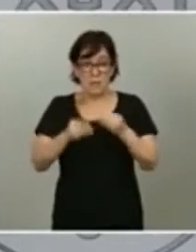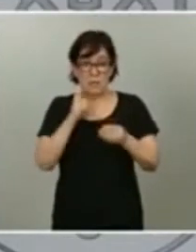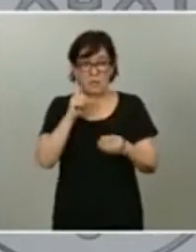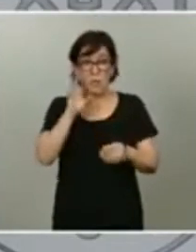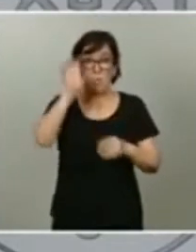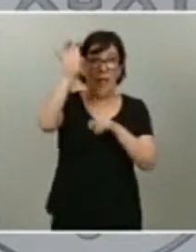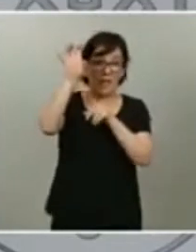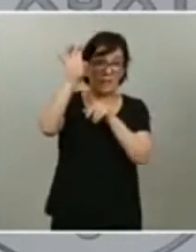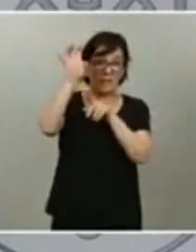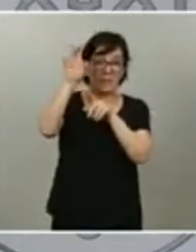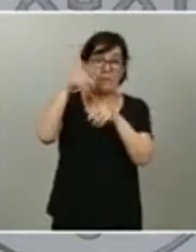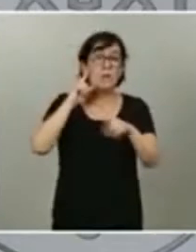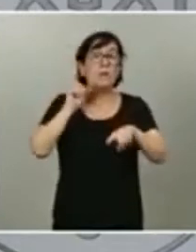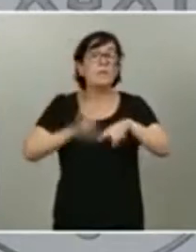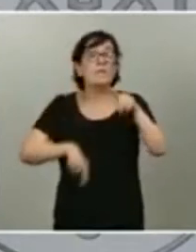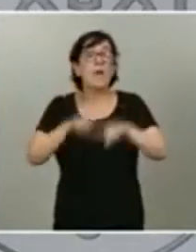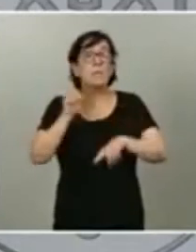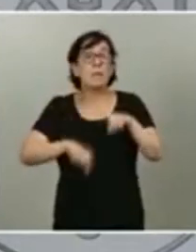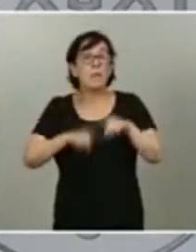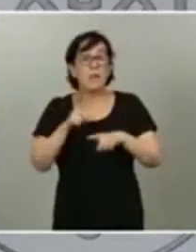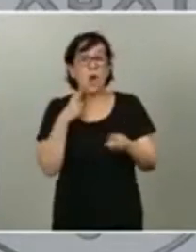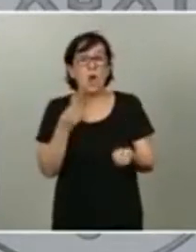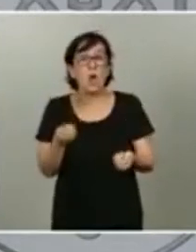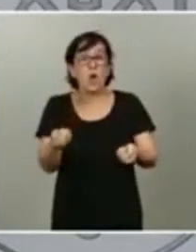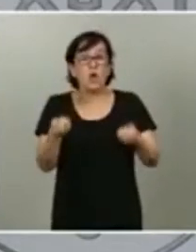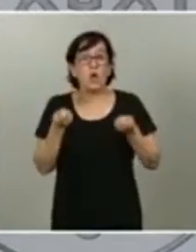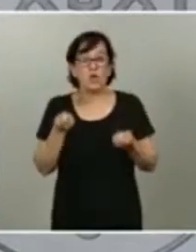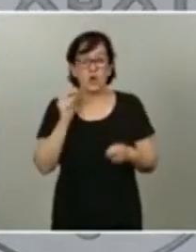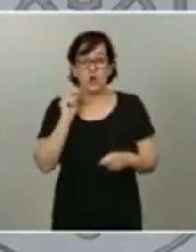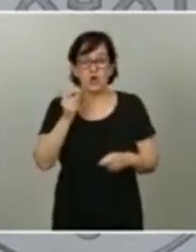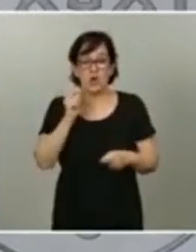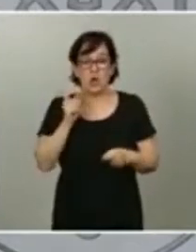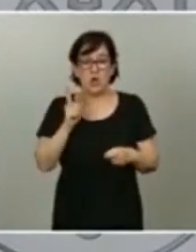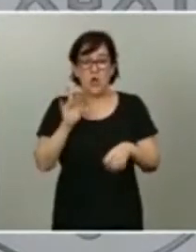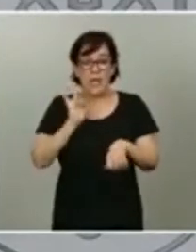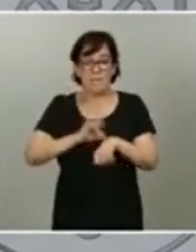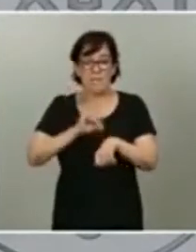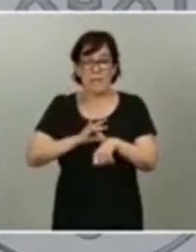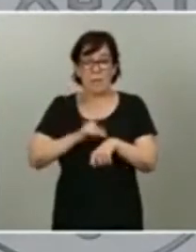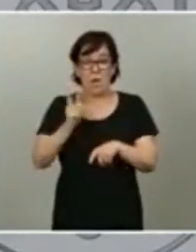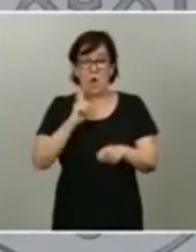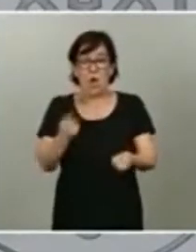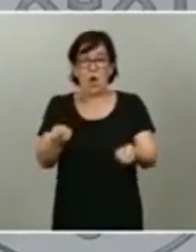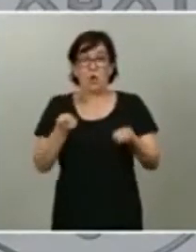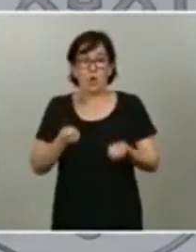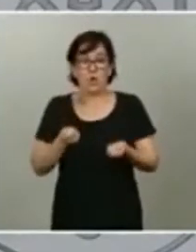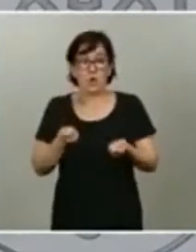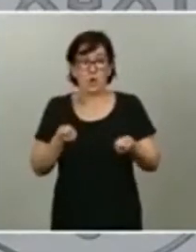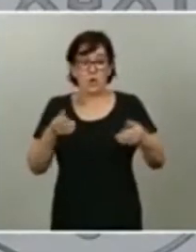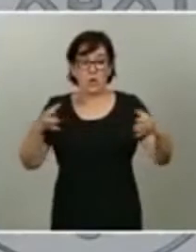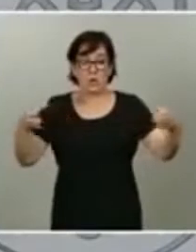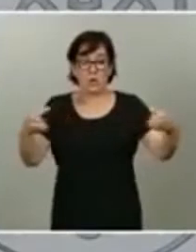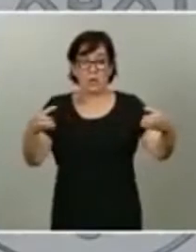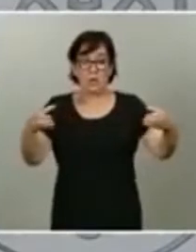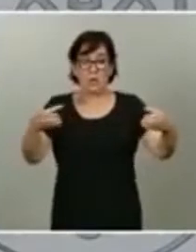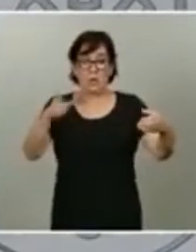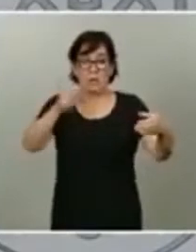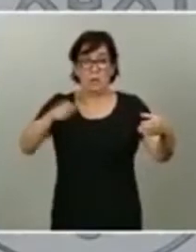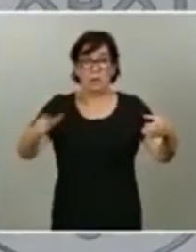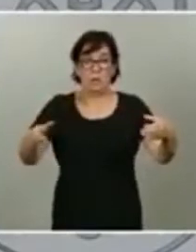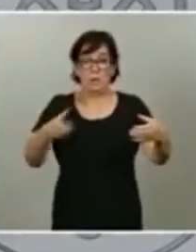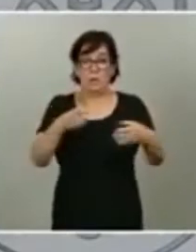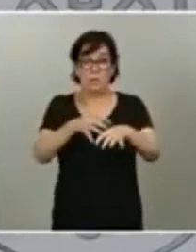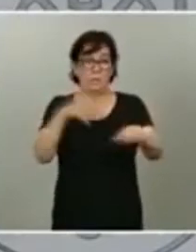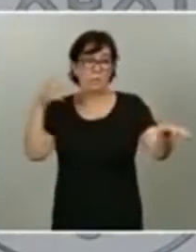dependiendo de si uno controla solo a los que están enfermos o controla también al conjunto de la población estaríamos abarcando